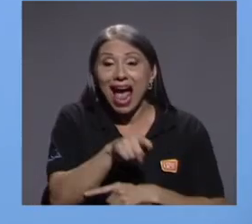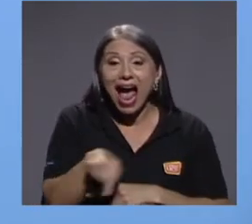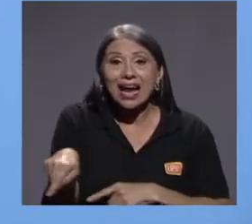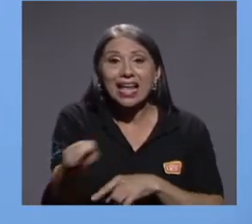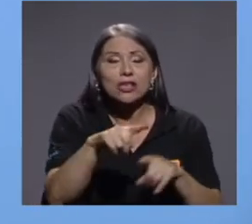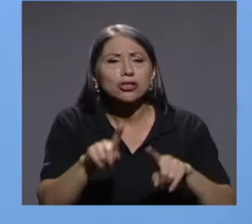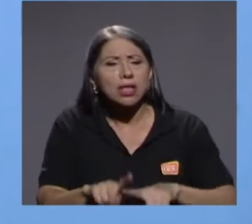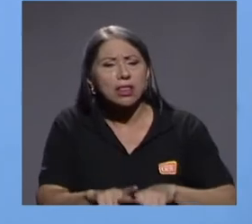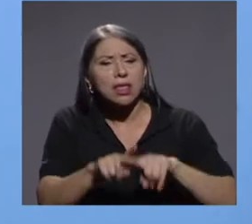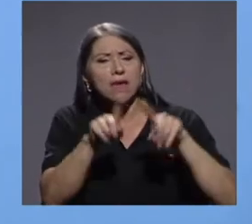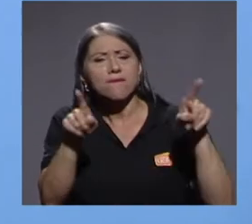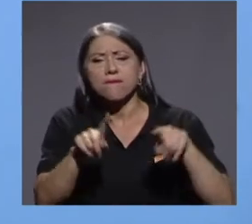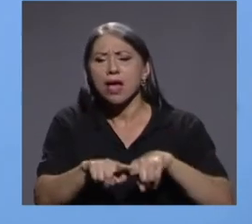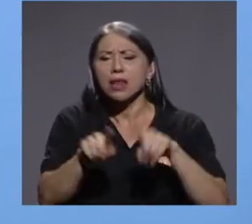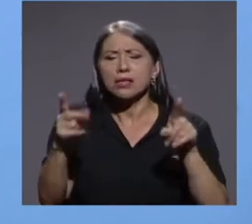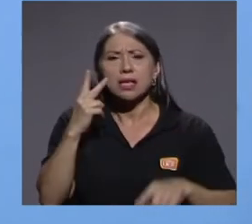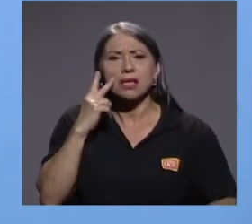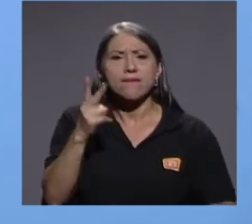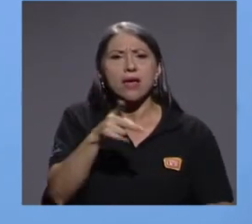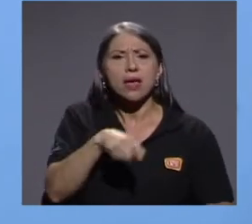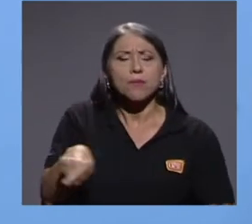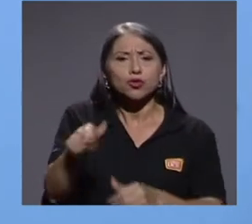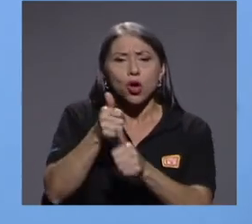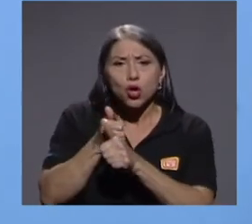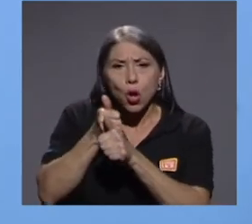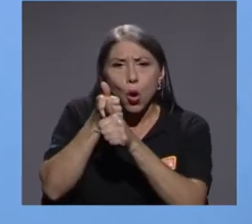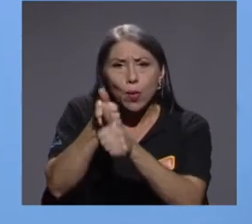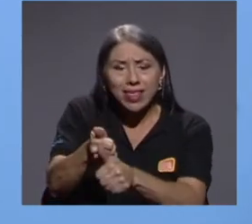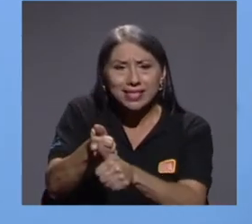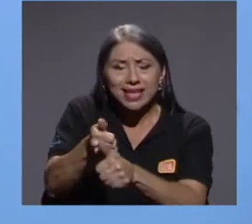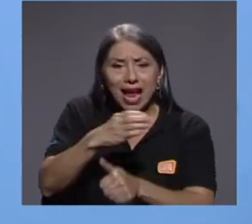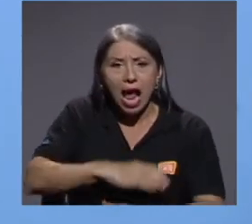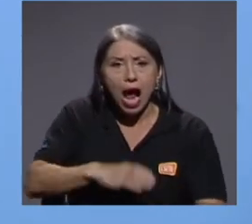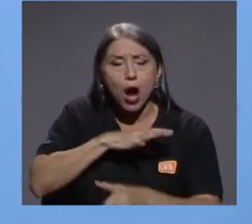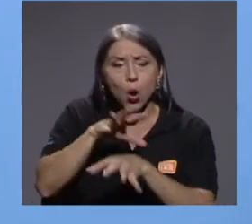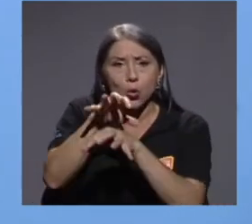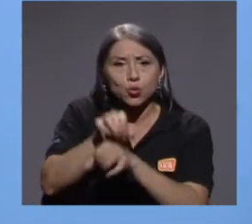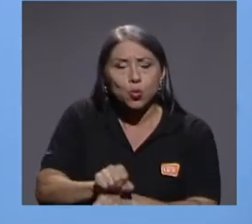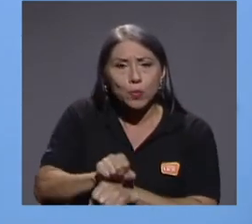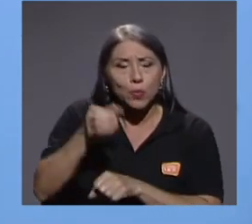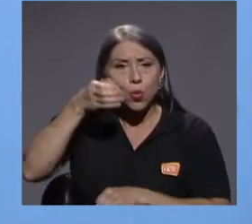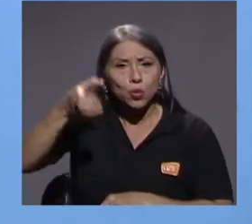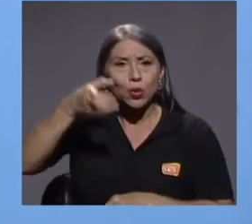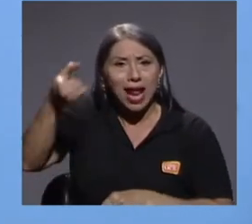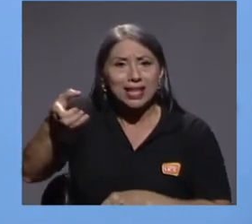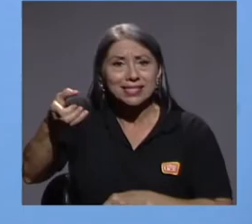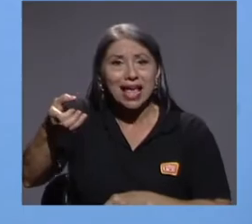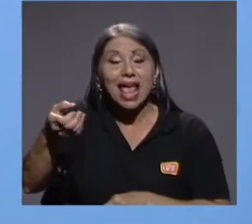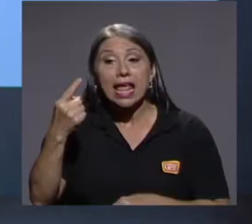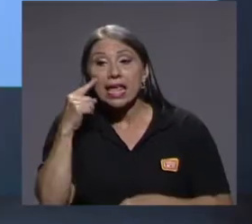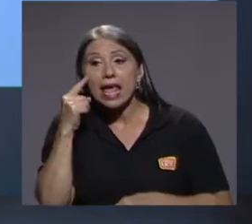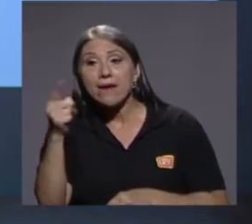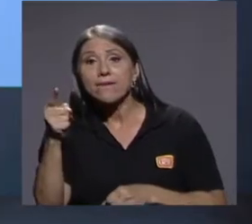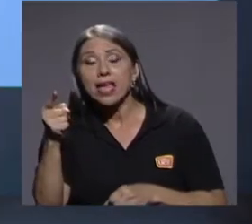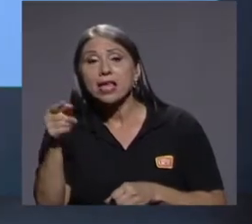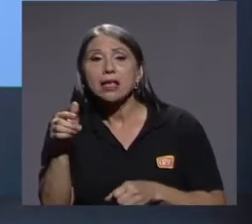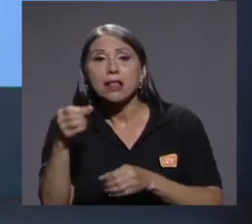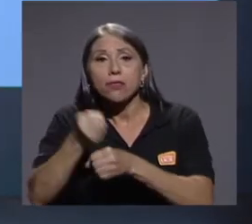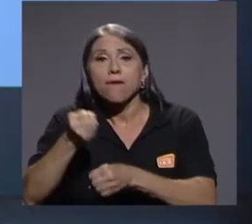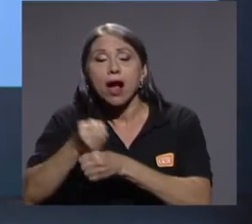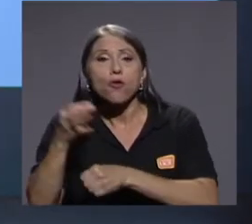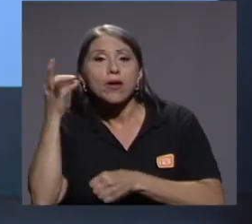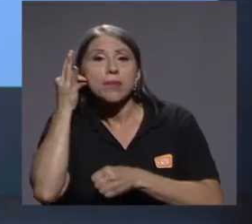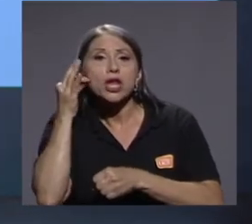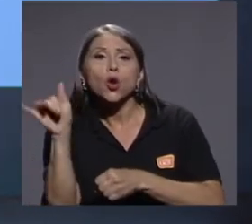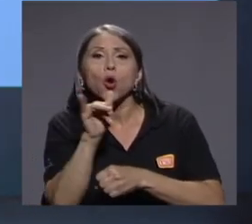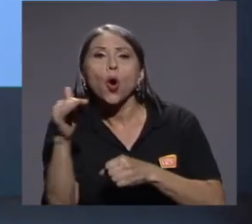observamos que obedecen a patrones culturales que valoran el trabajo femenino en menos que el masculino. A pesar